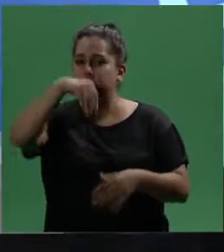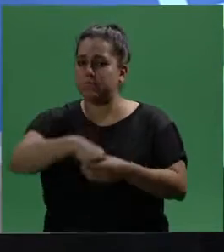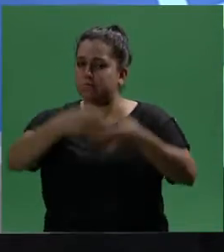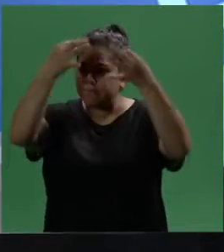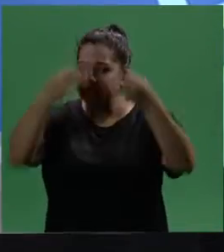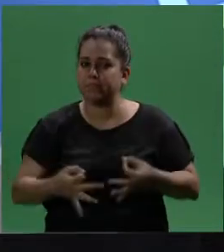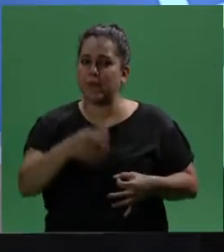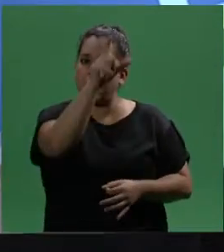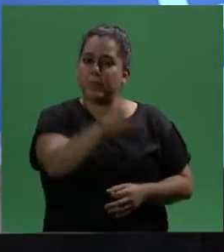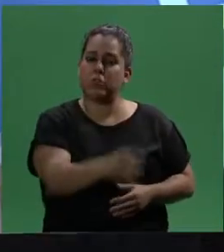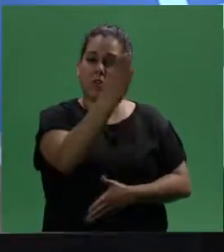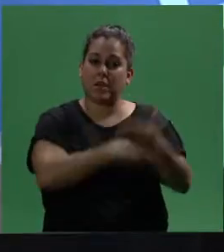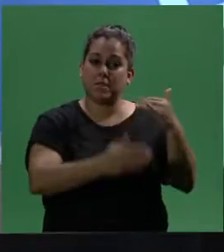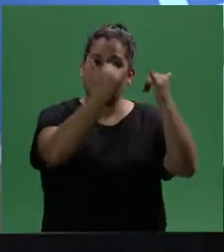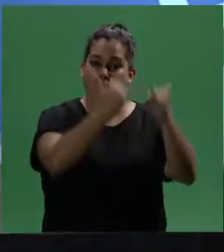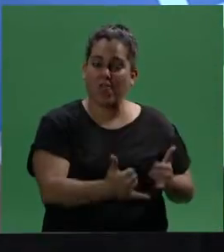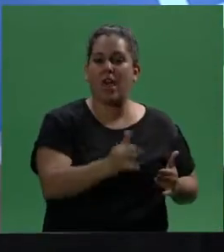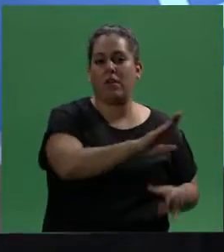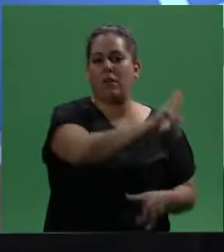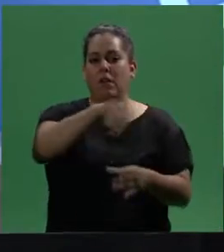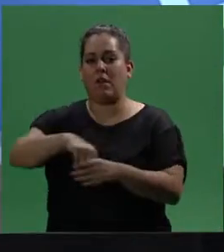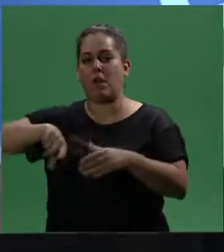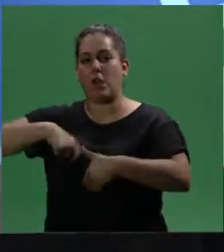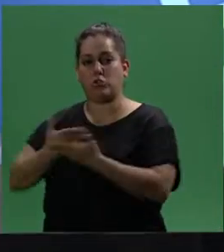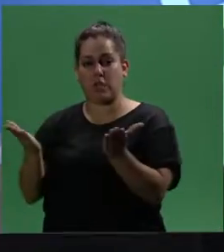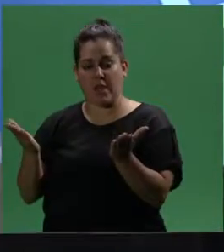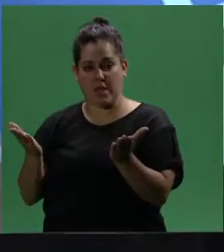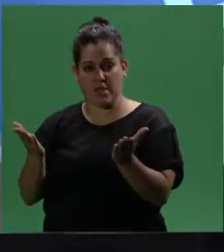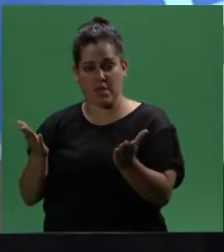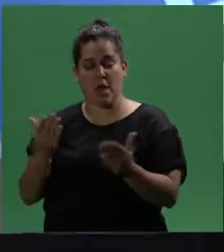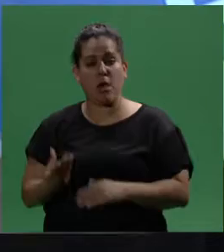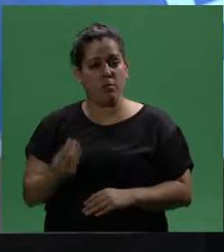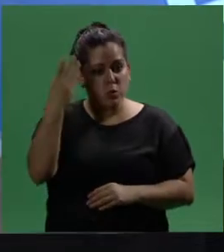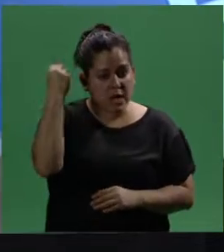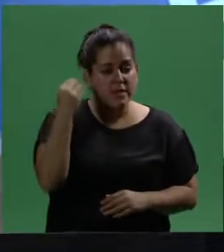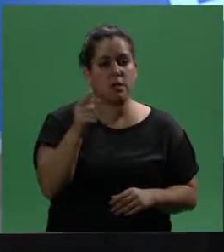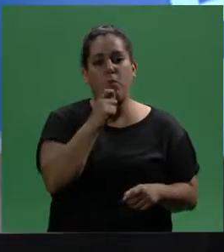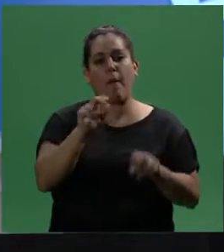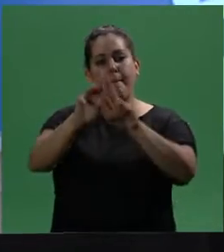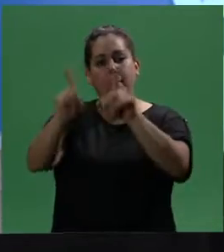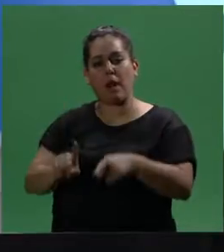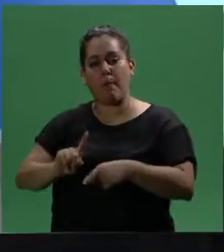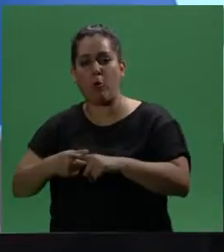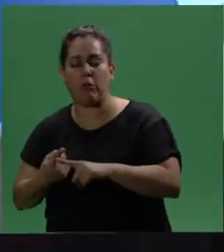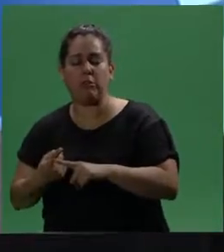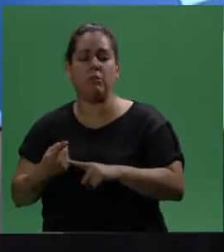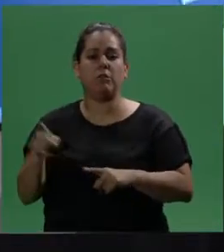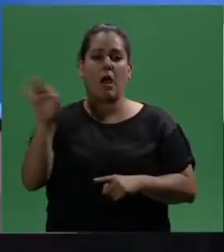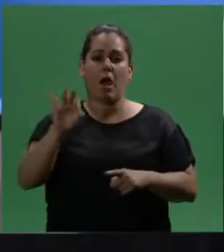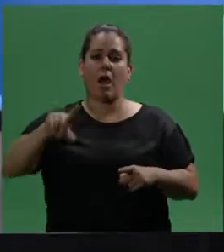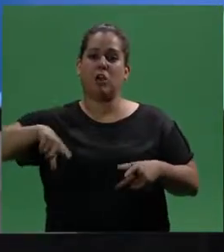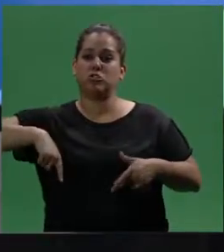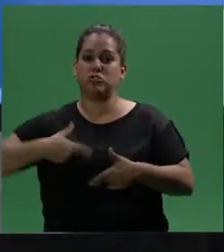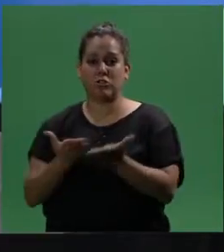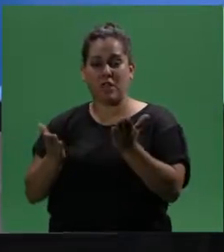ve integralmente a las personas con discapacidad en la sociedad. A veces, a través de políticas públicas dirigidas a